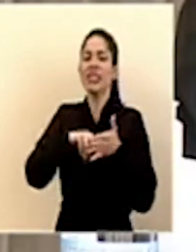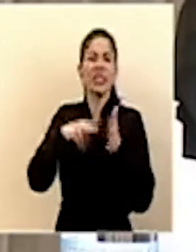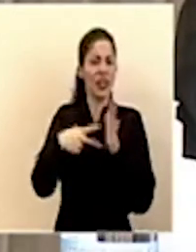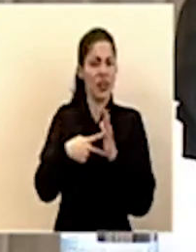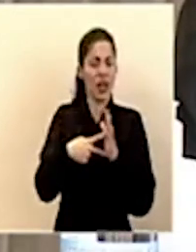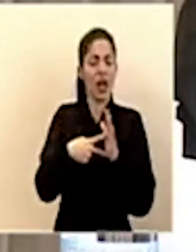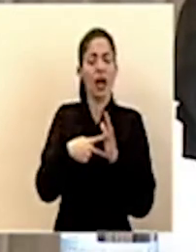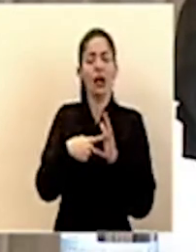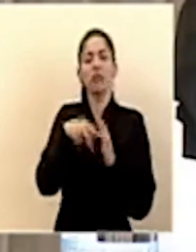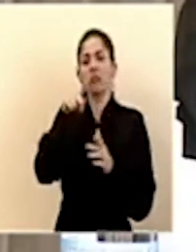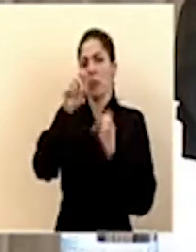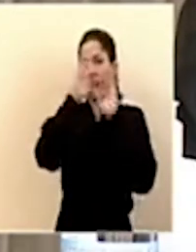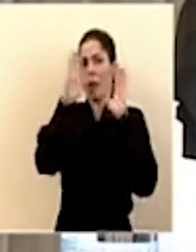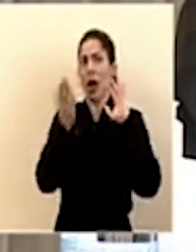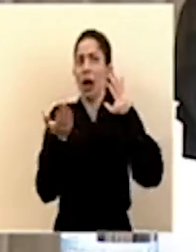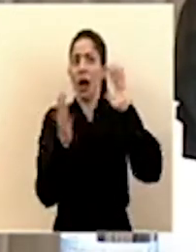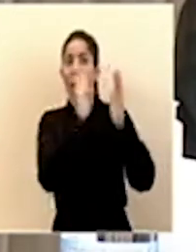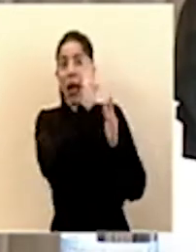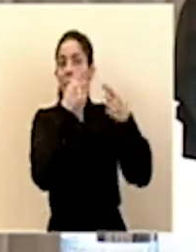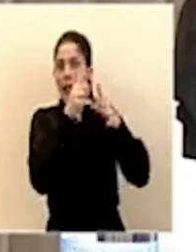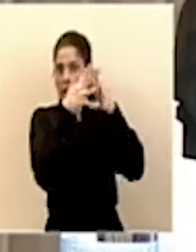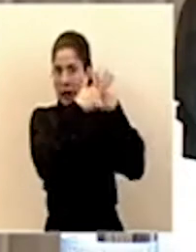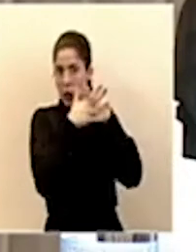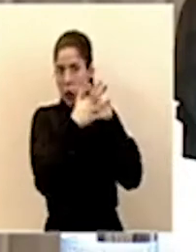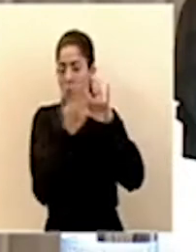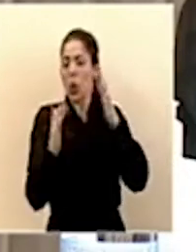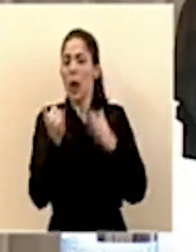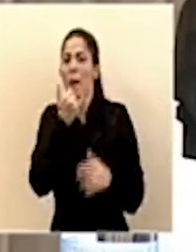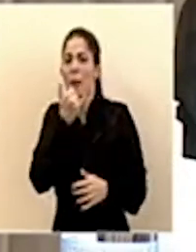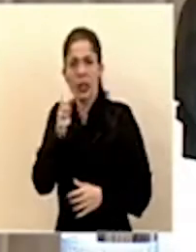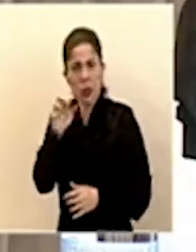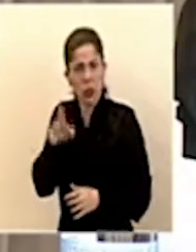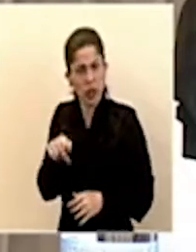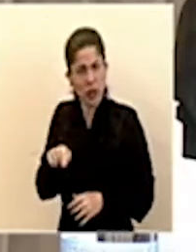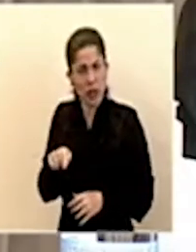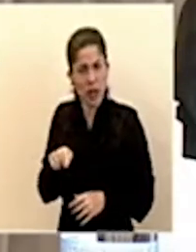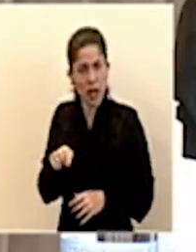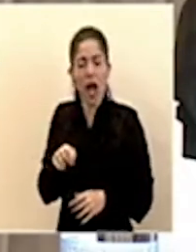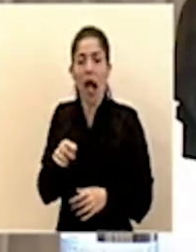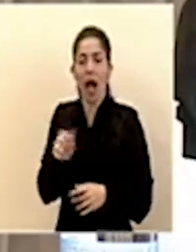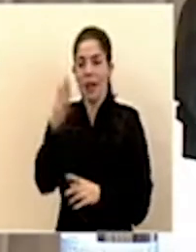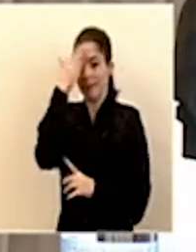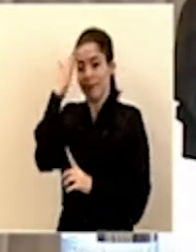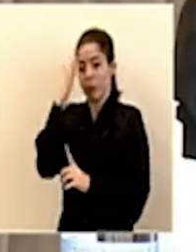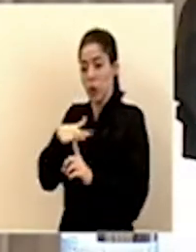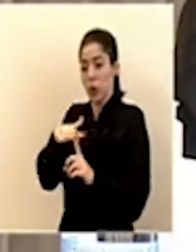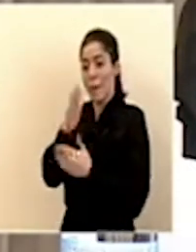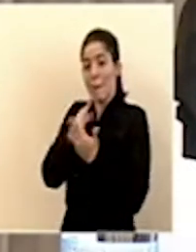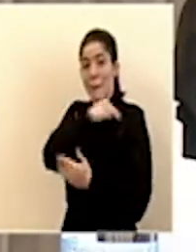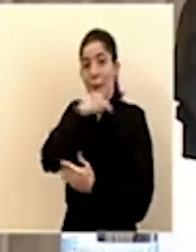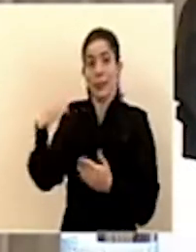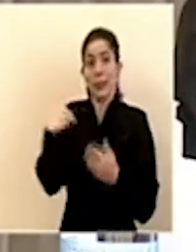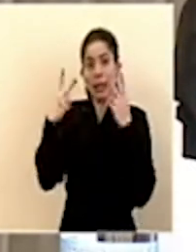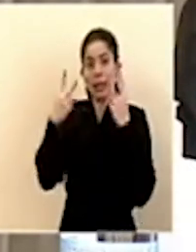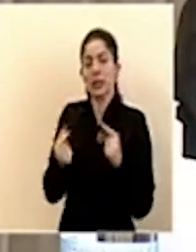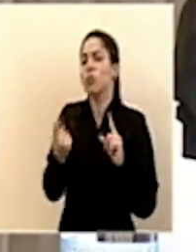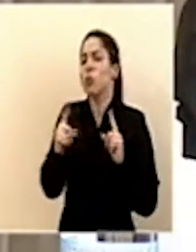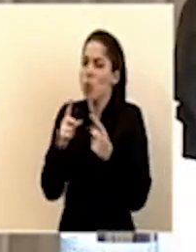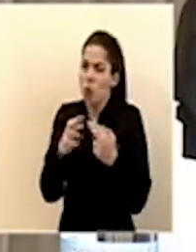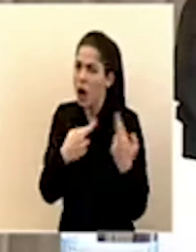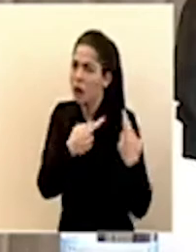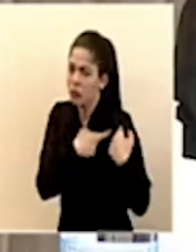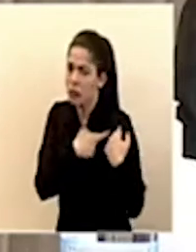imaginemos lo que puede pasar en Costa Rica. En ese contexto, la responsabilidad del Ministerio de Hacienda es